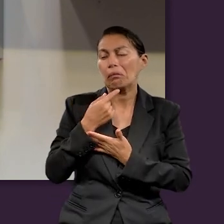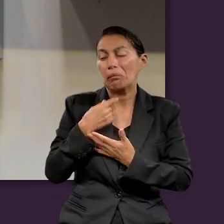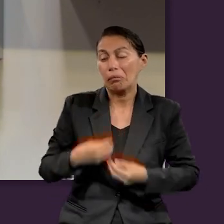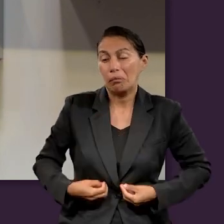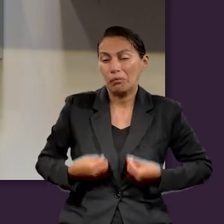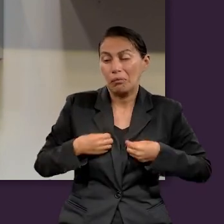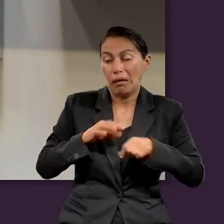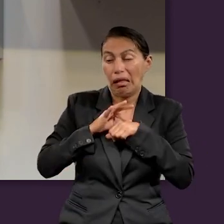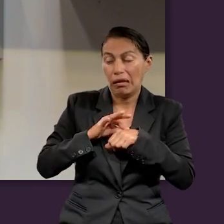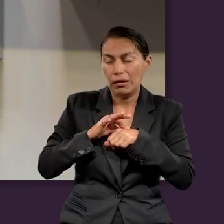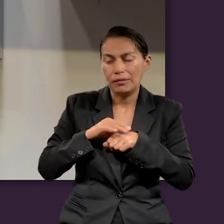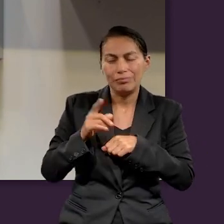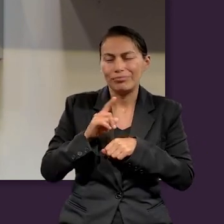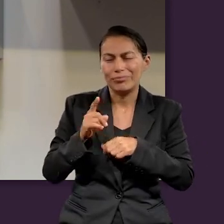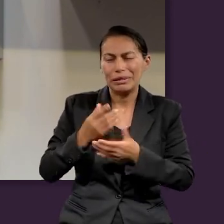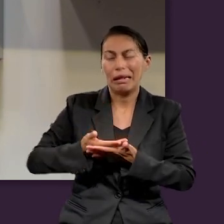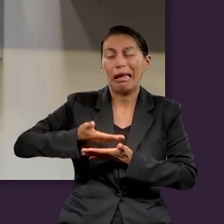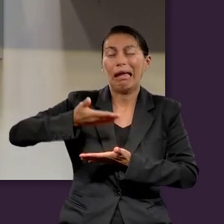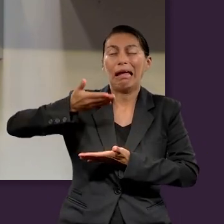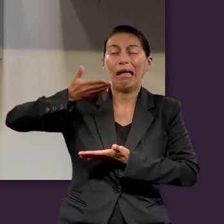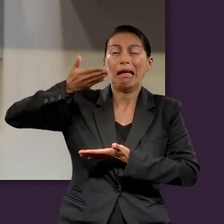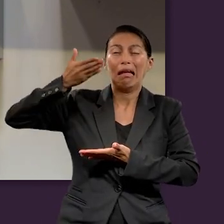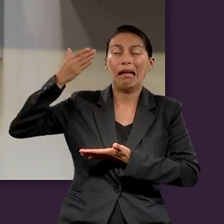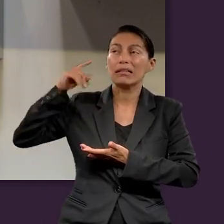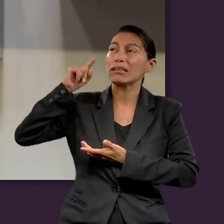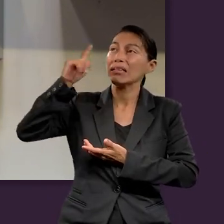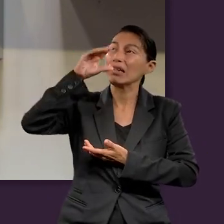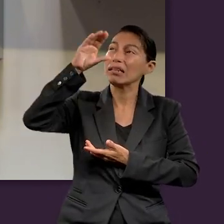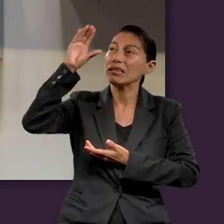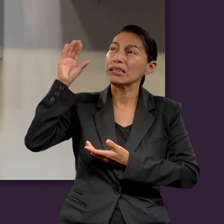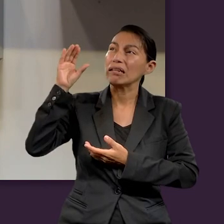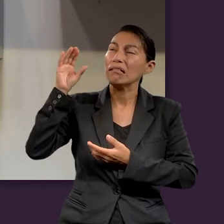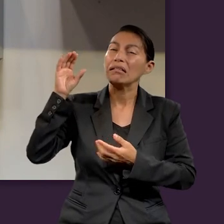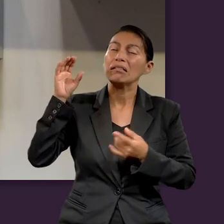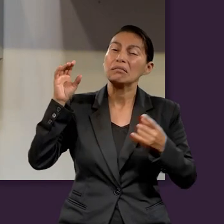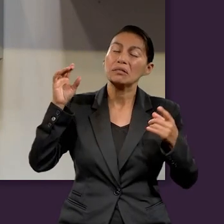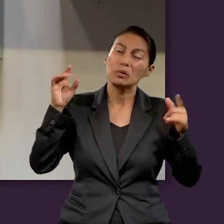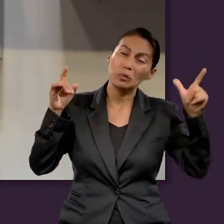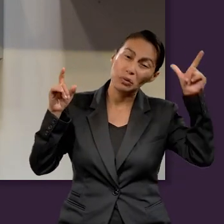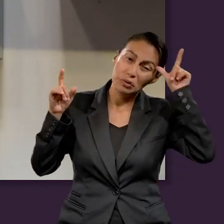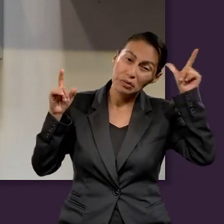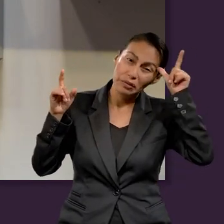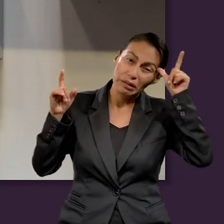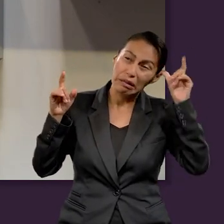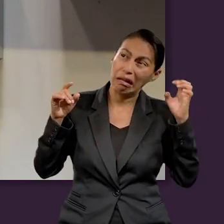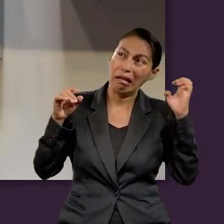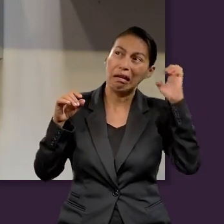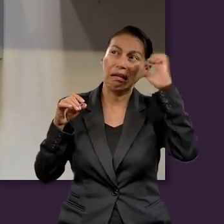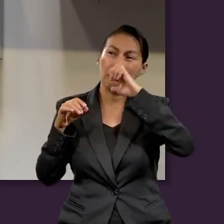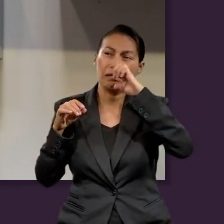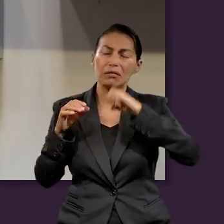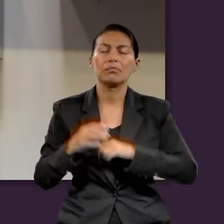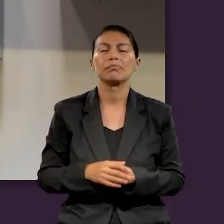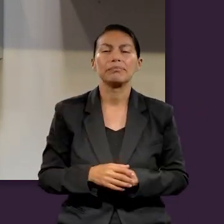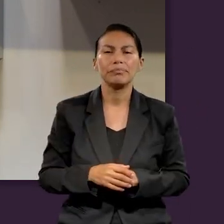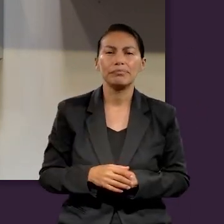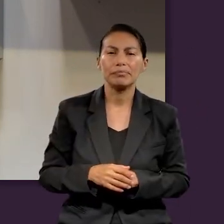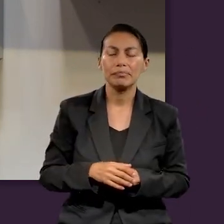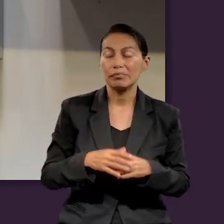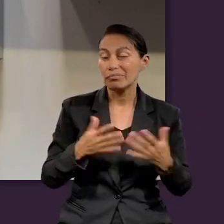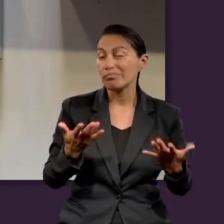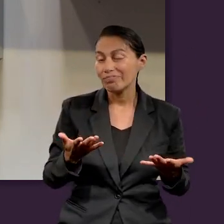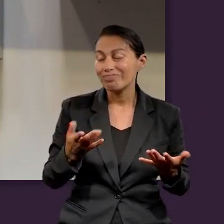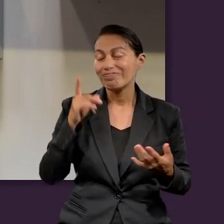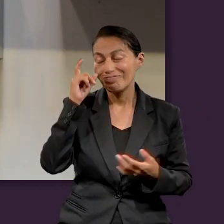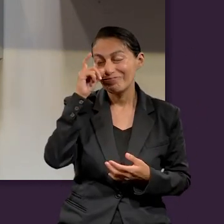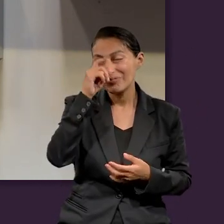recién, sino desde el mismo cielo, desde el mismo cielo. Lucifer llevó a cabo una